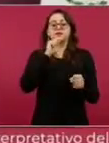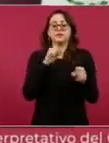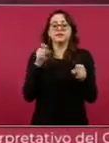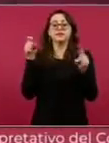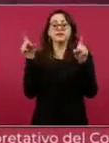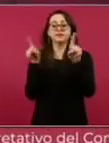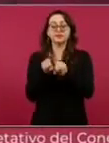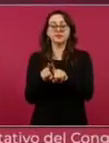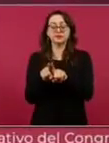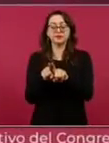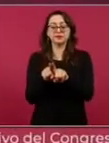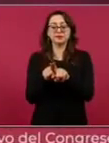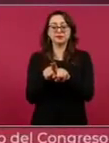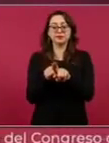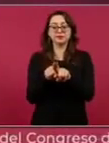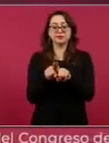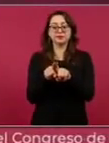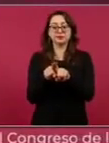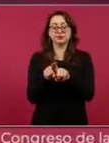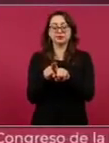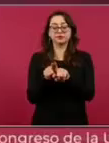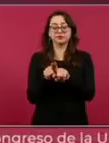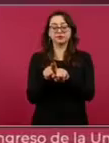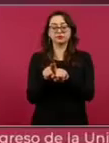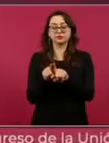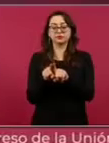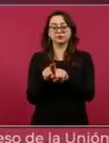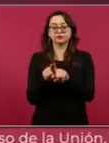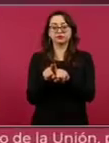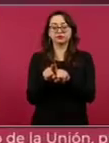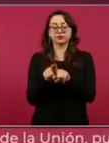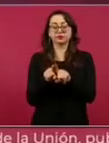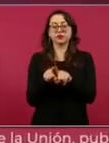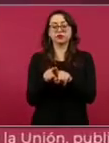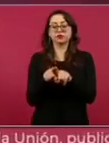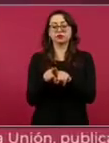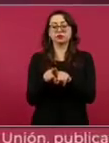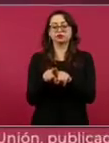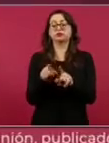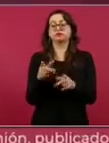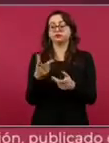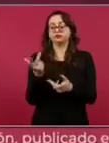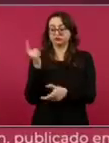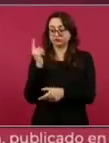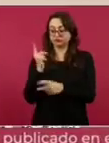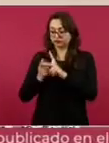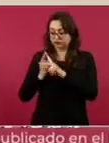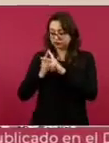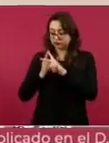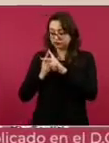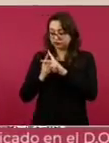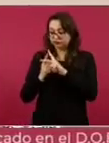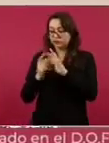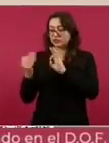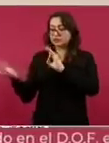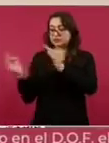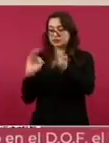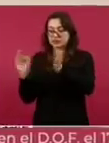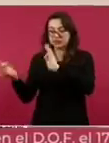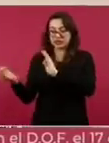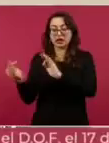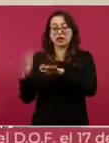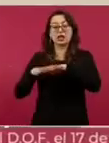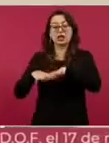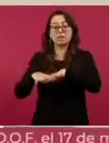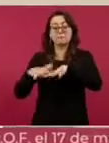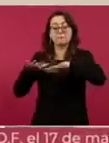comprobado que hay suficiente petróleo en aguas someras en las costas